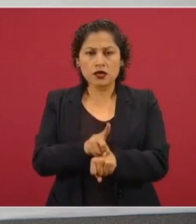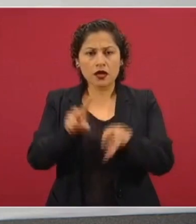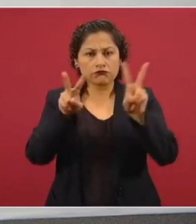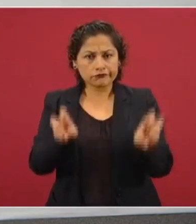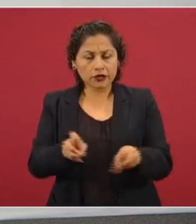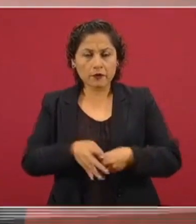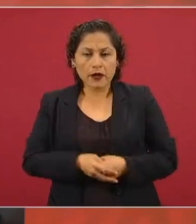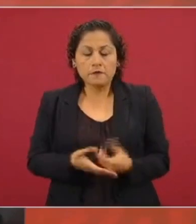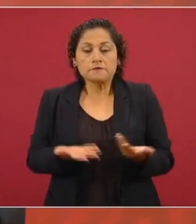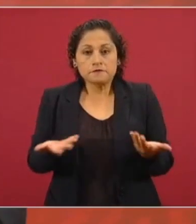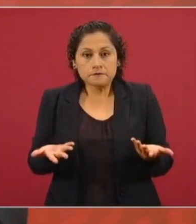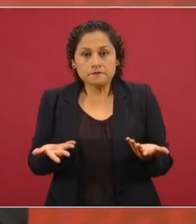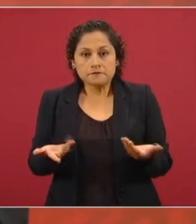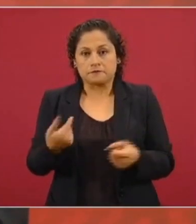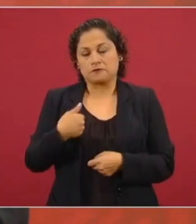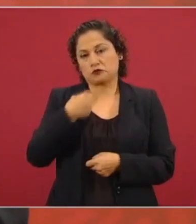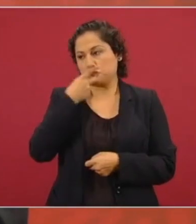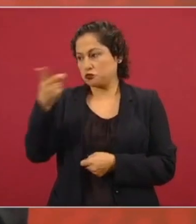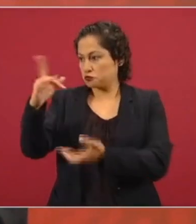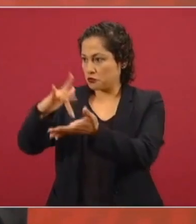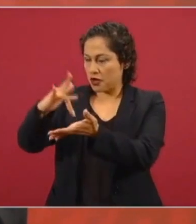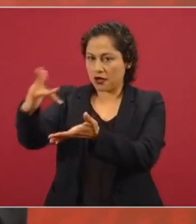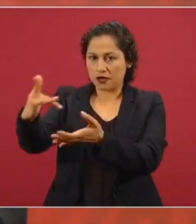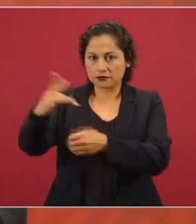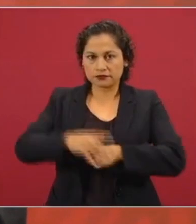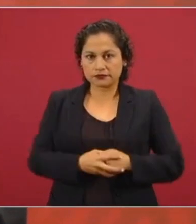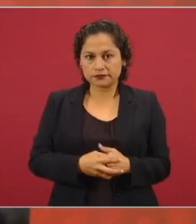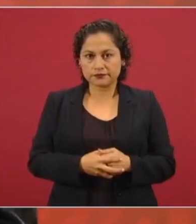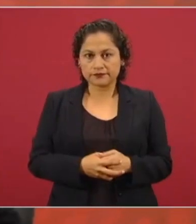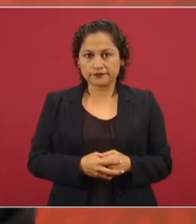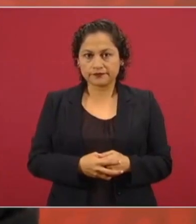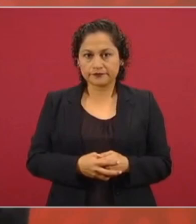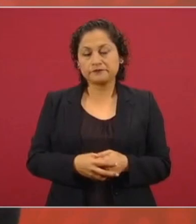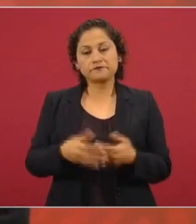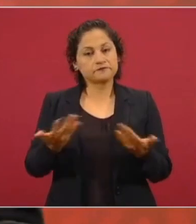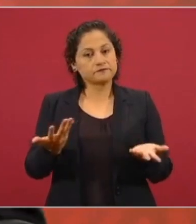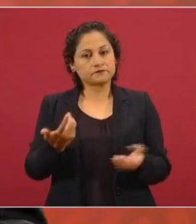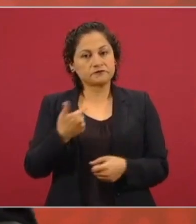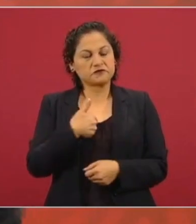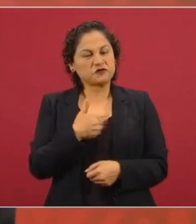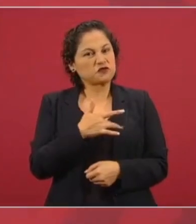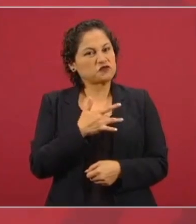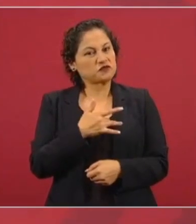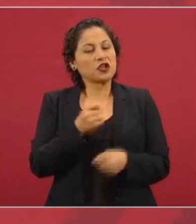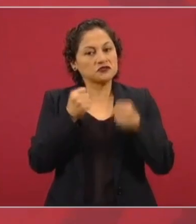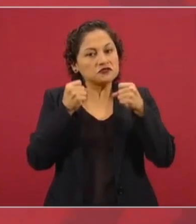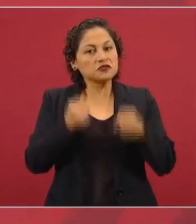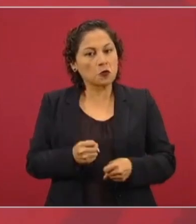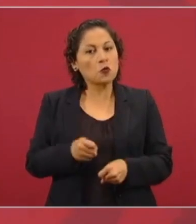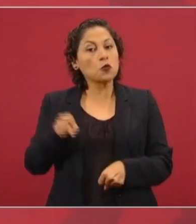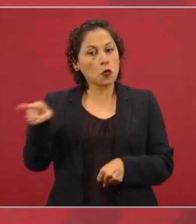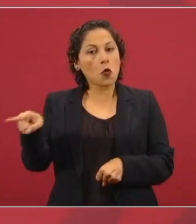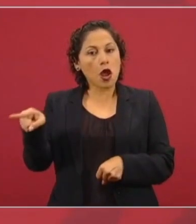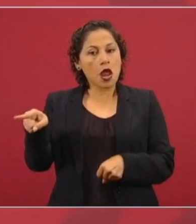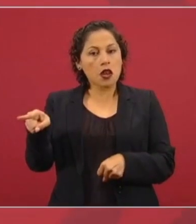este y le agradezco mucho y estoy seguro que él va a hacer un buen trabajo